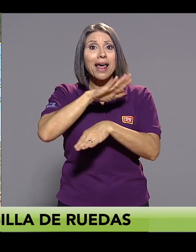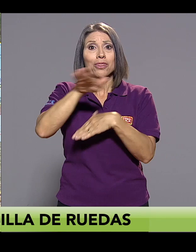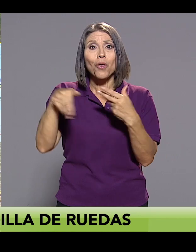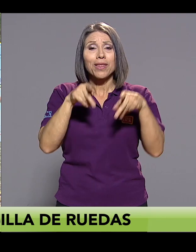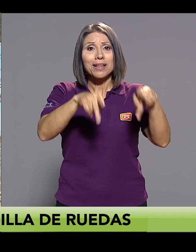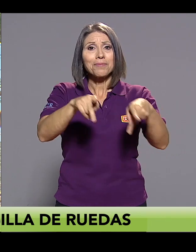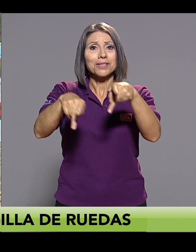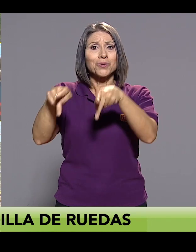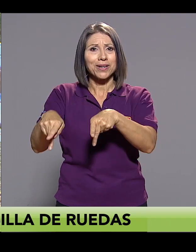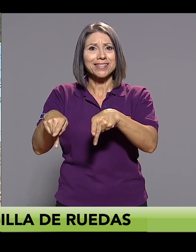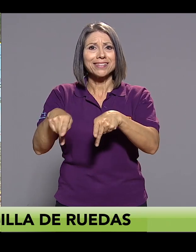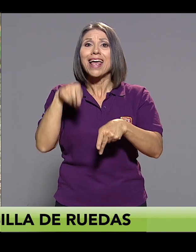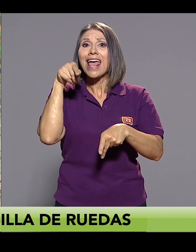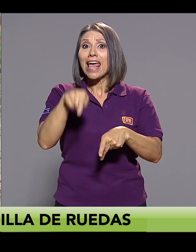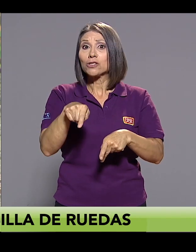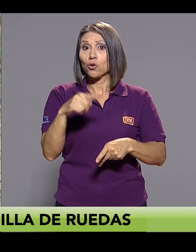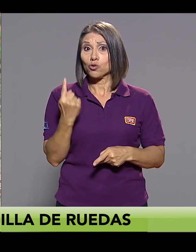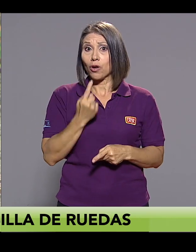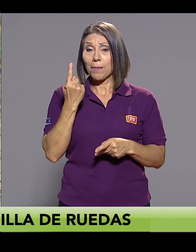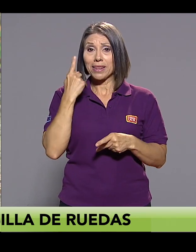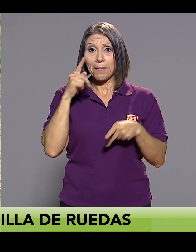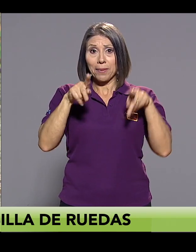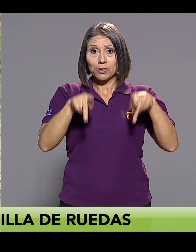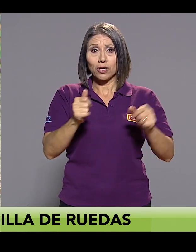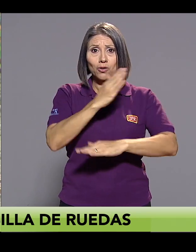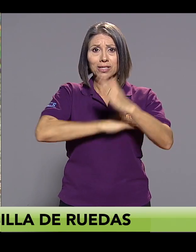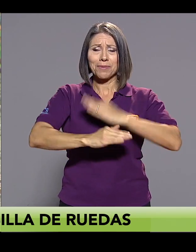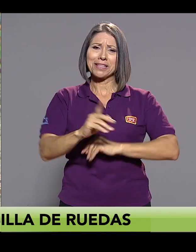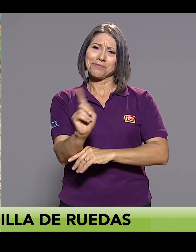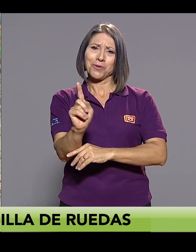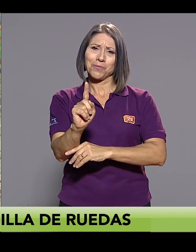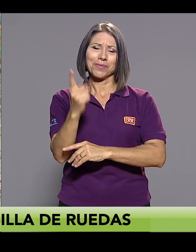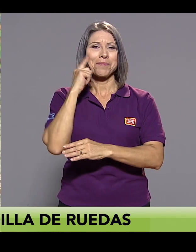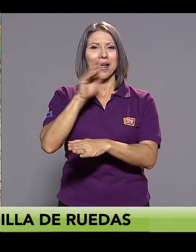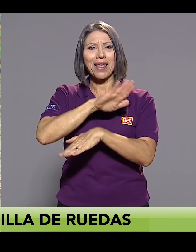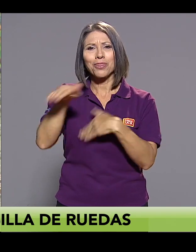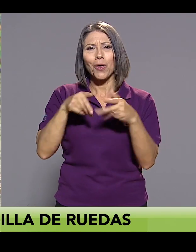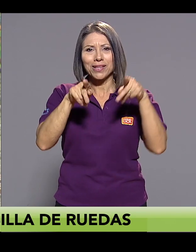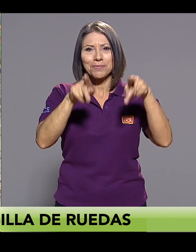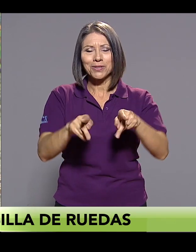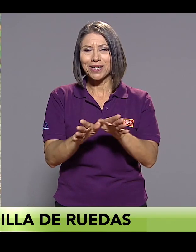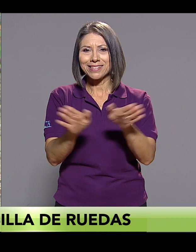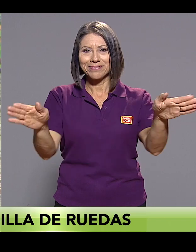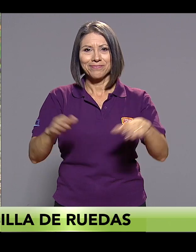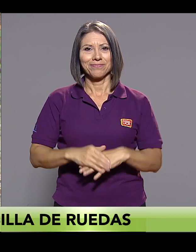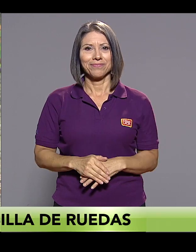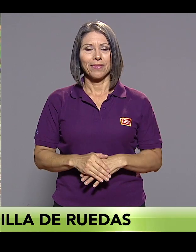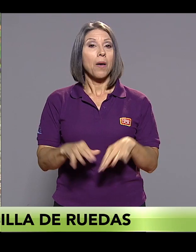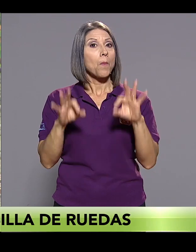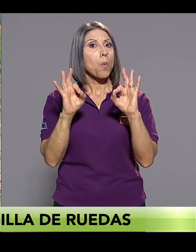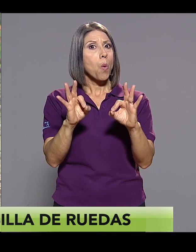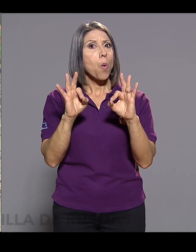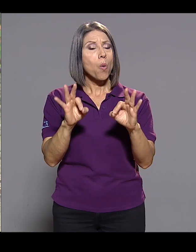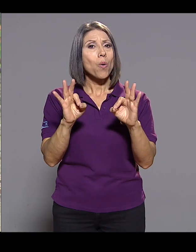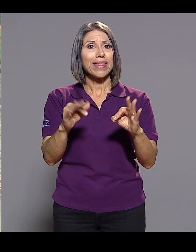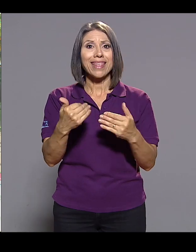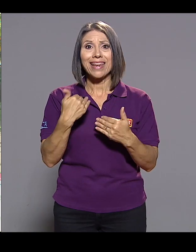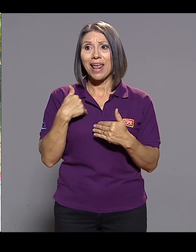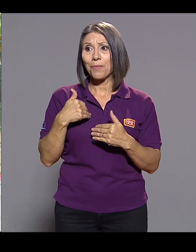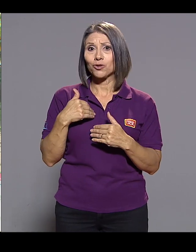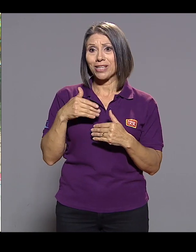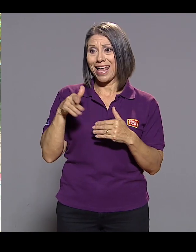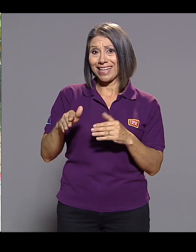son cosas que nos facilitan no solo a las personas con discapacidad sino para todos Por dicha tenemos que tener